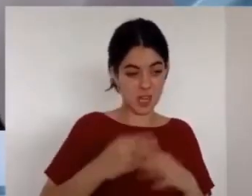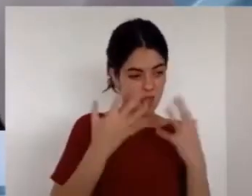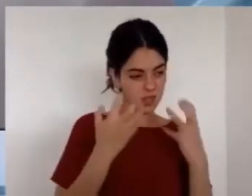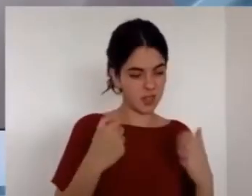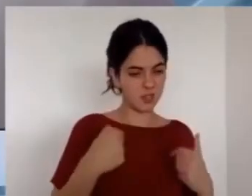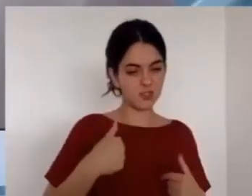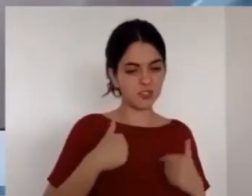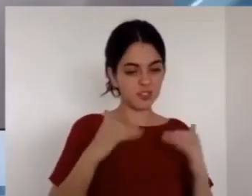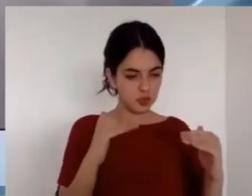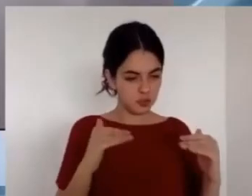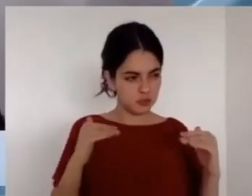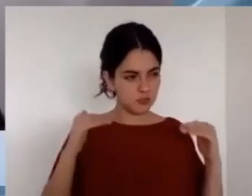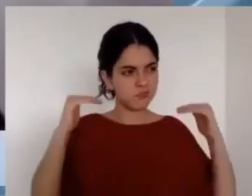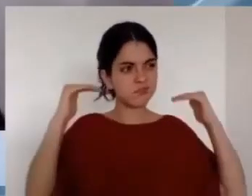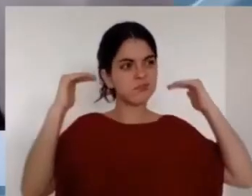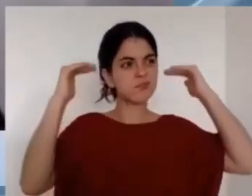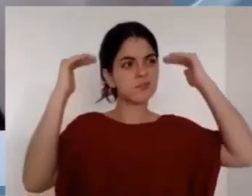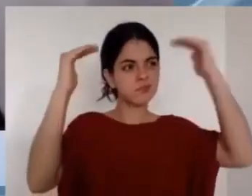hubo.